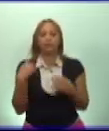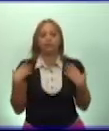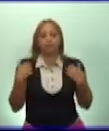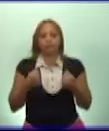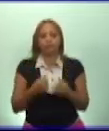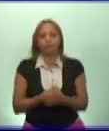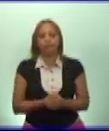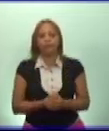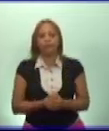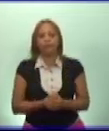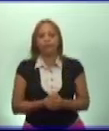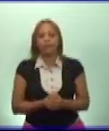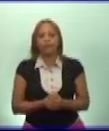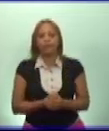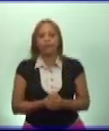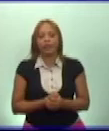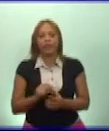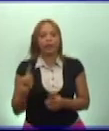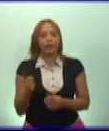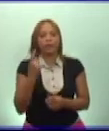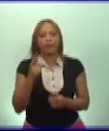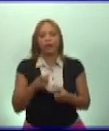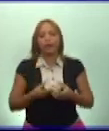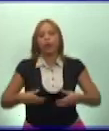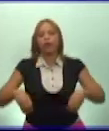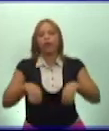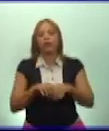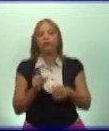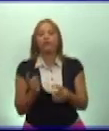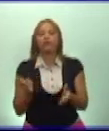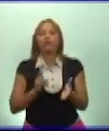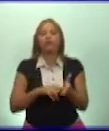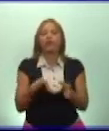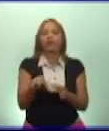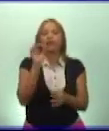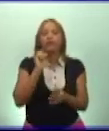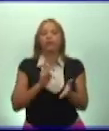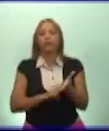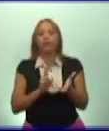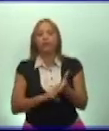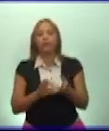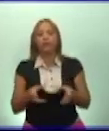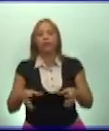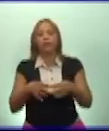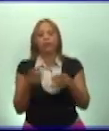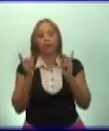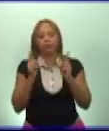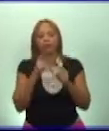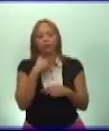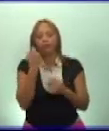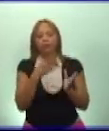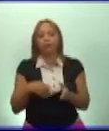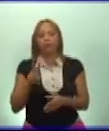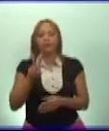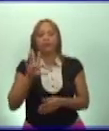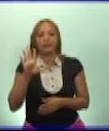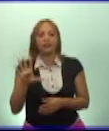congreso del partido fue electo miembro del buro político, falleció el 25 de abril de